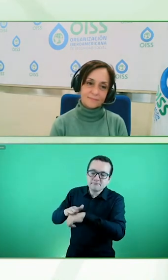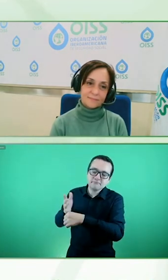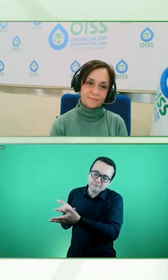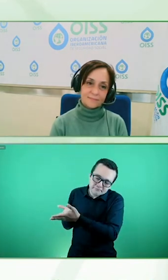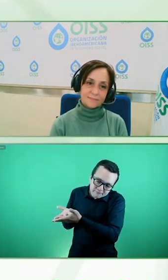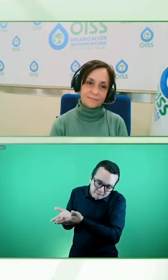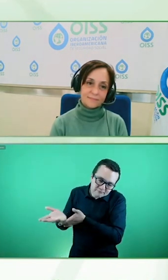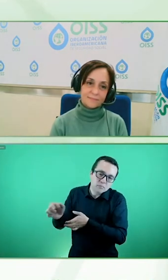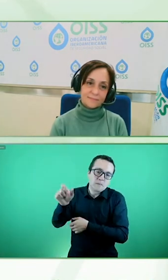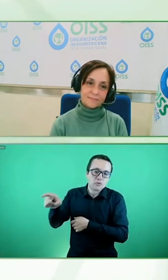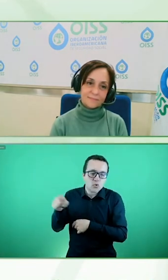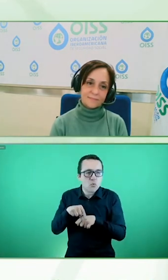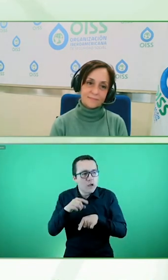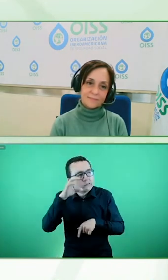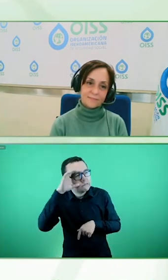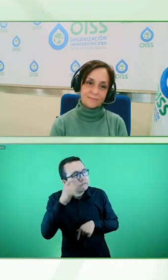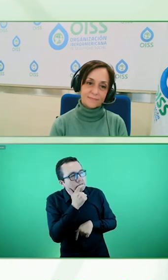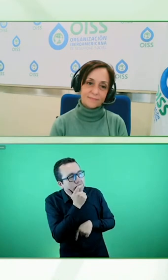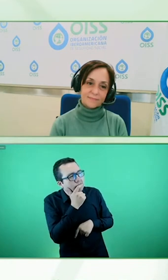en esta dirección